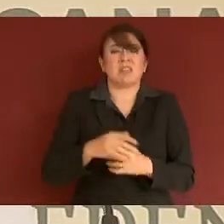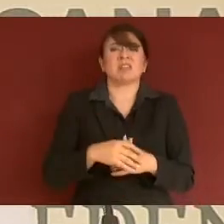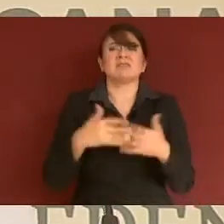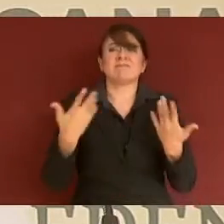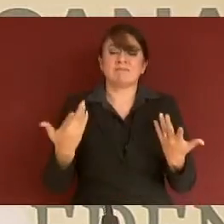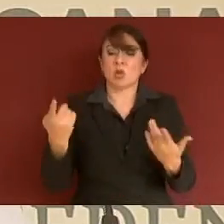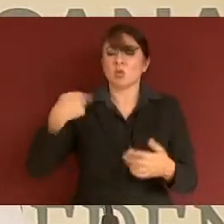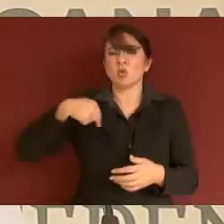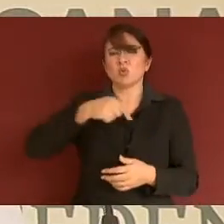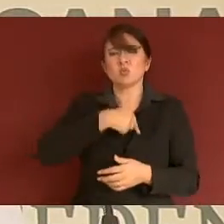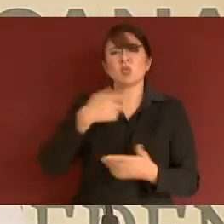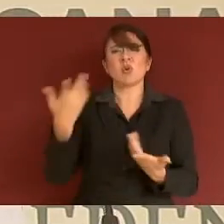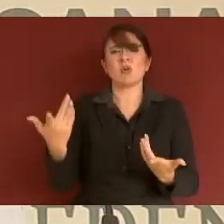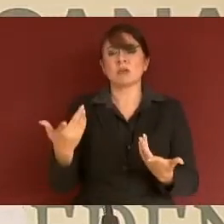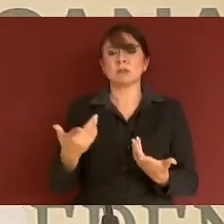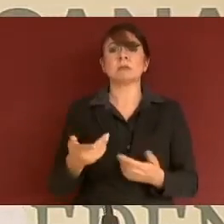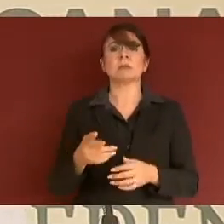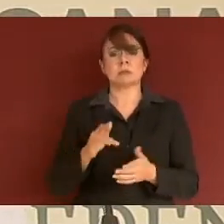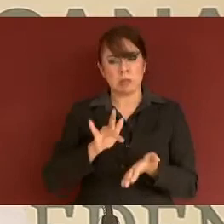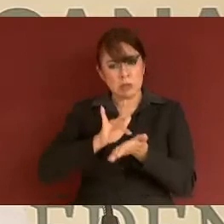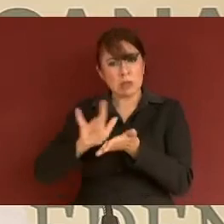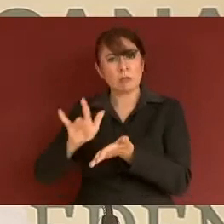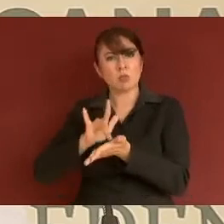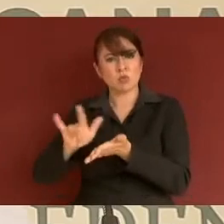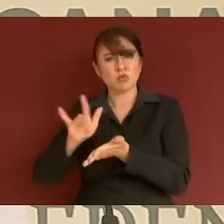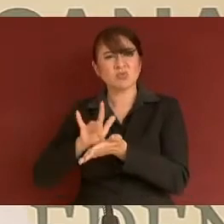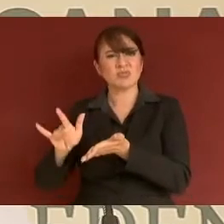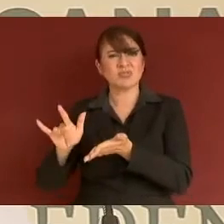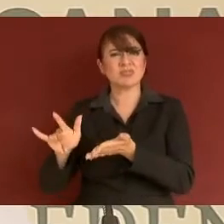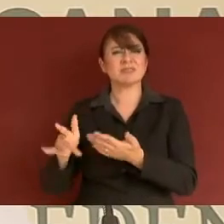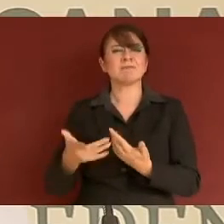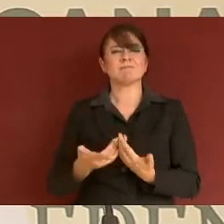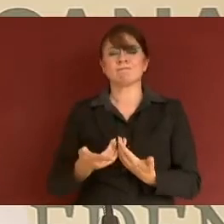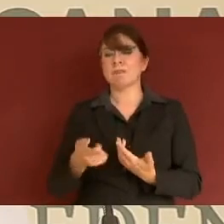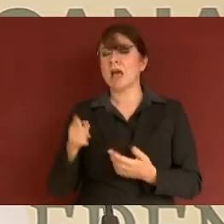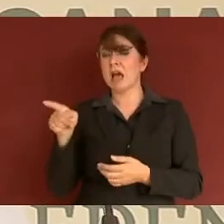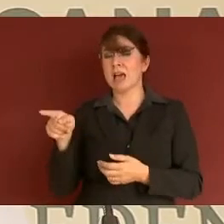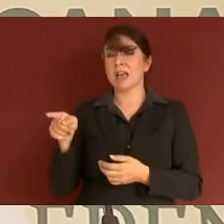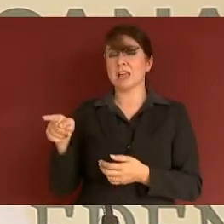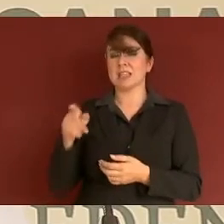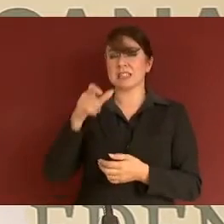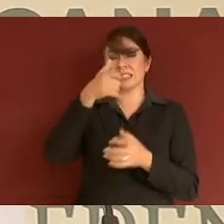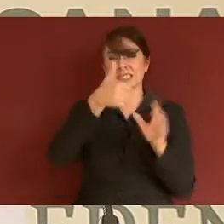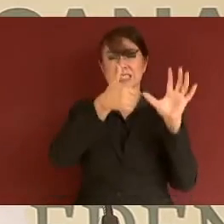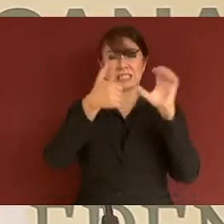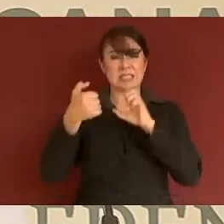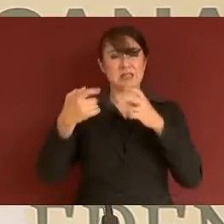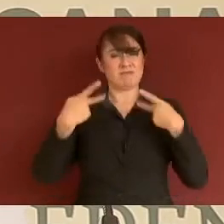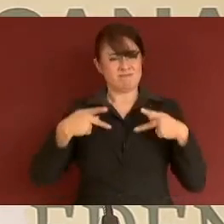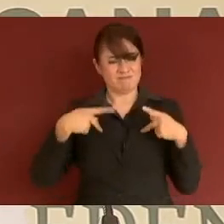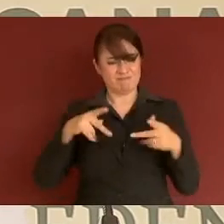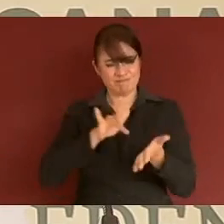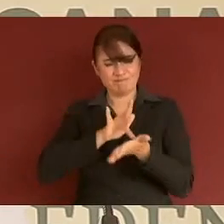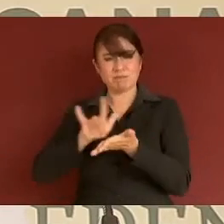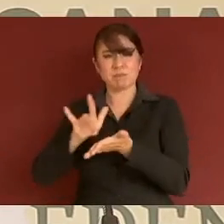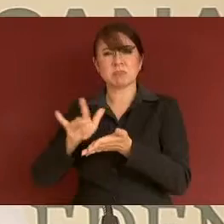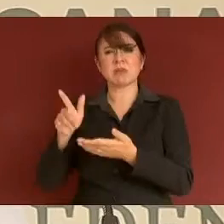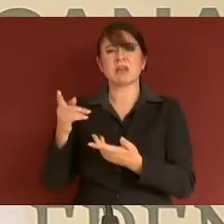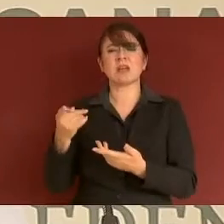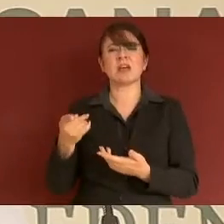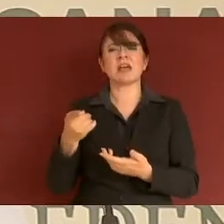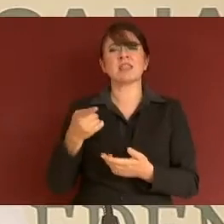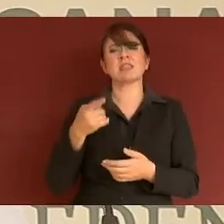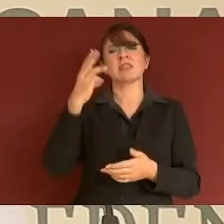estamos construyendo un colector sanitario en beneficio de 600 habitantes en Jomulco, con una inversión de 3